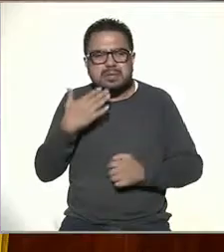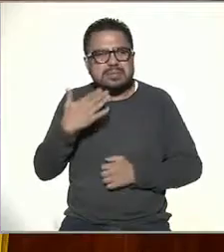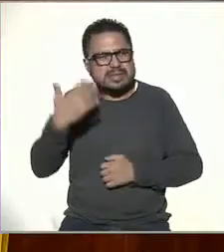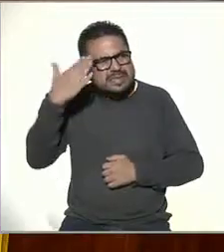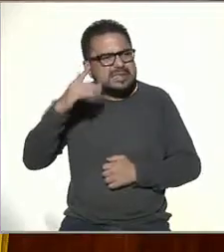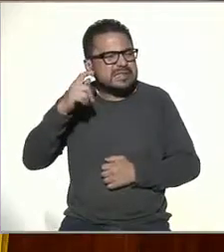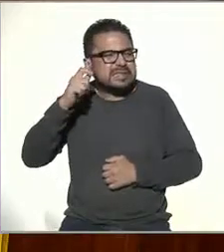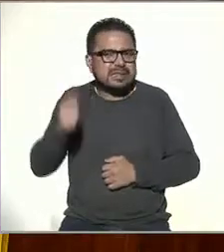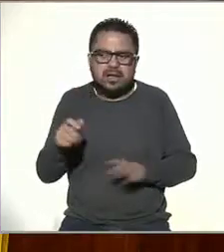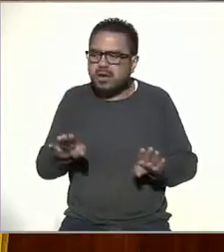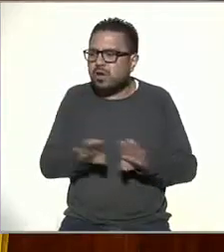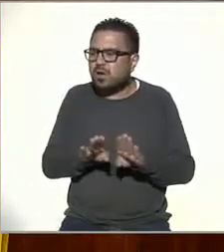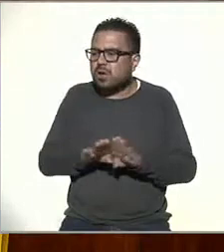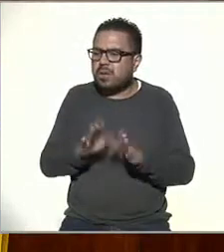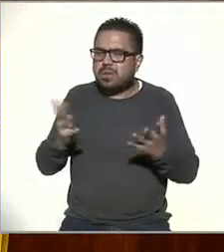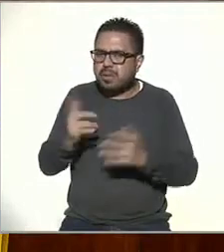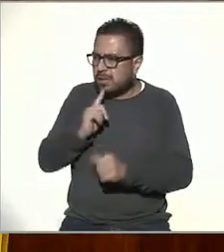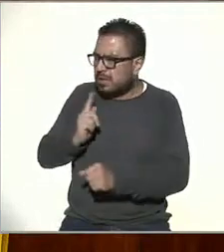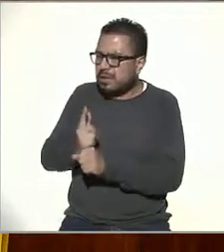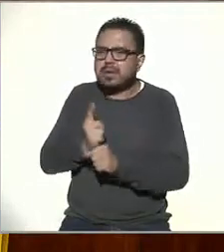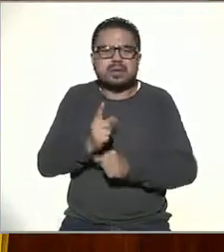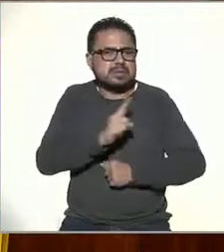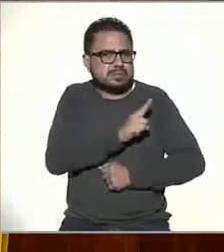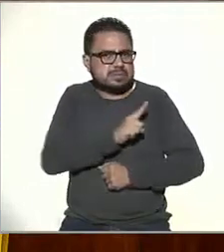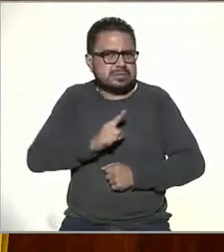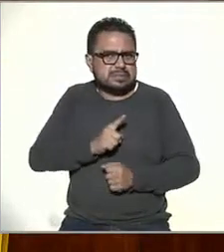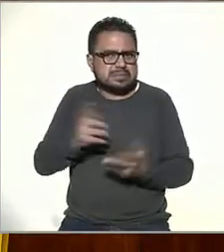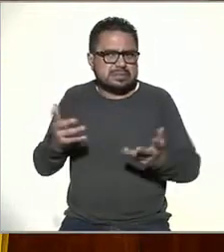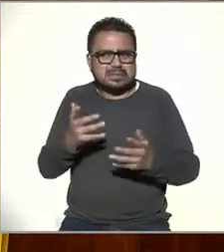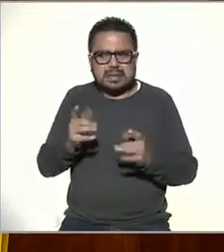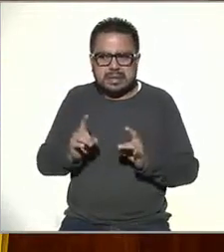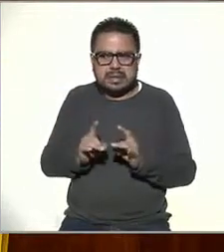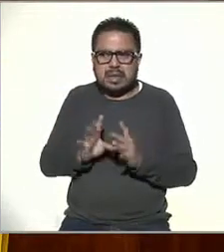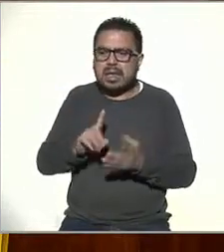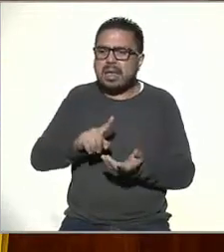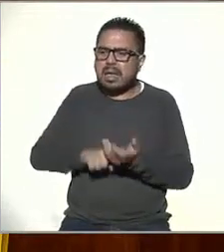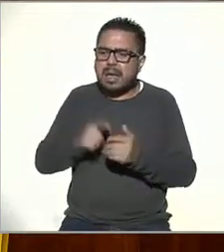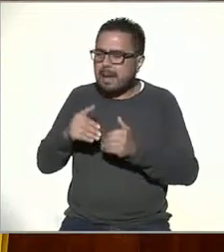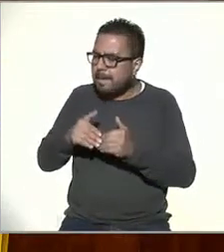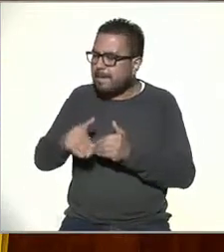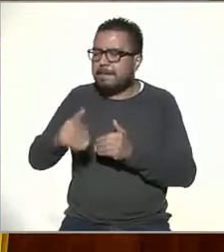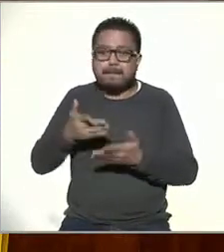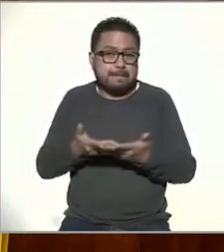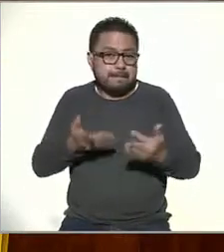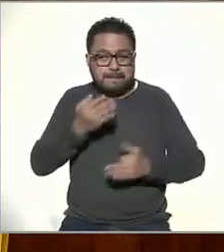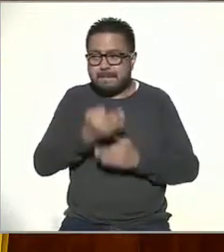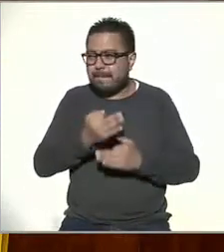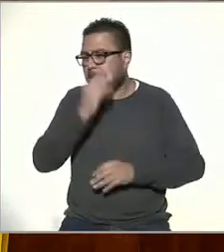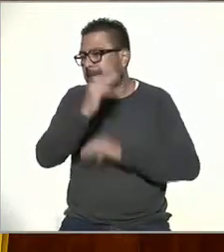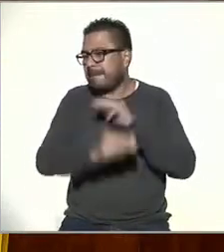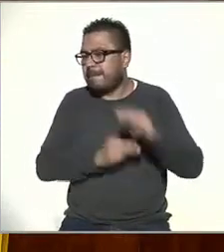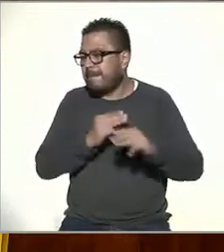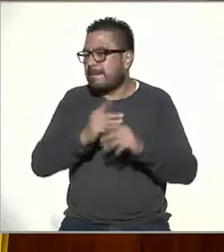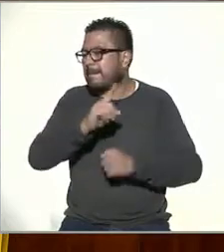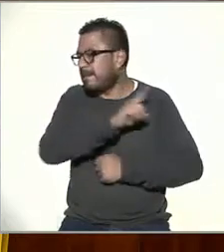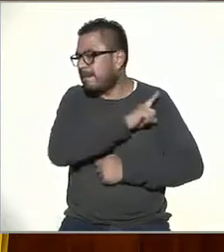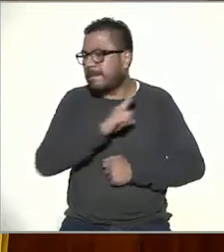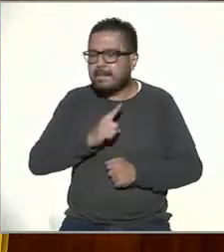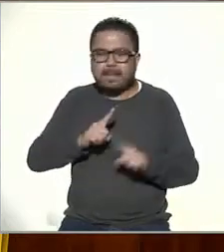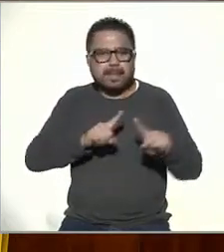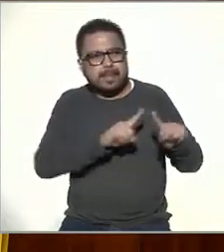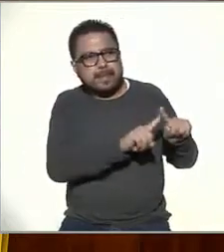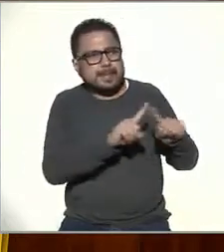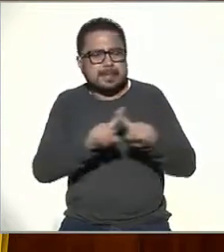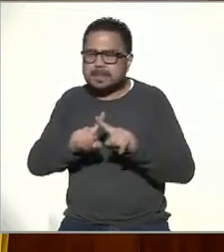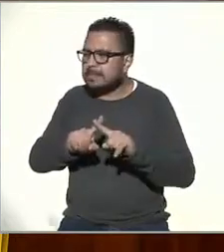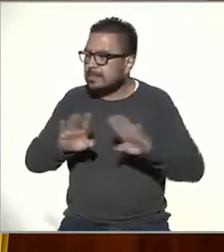son y cómo los vamos a medir, pero los tendremos que medir en algún momento. Porque ahora en todo el mundo tenemos que estar midiendo otro tipo de